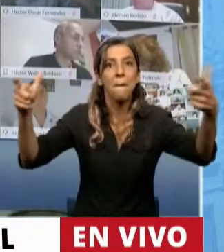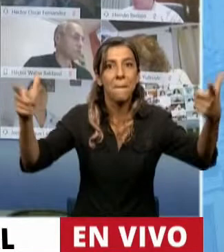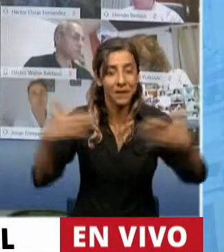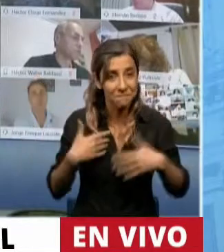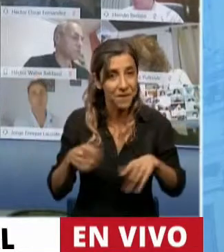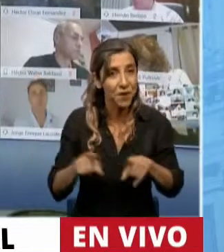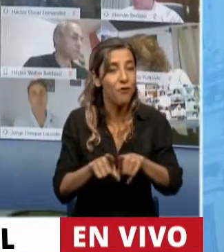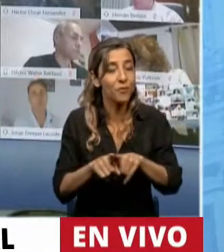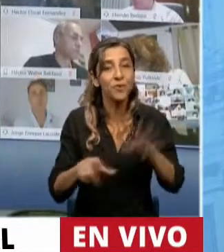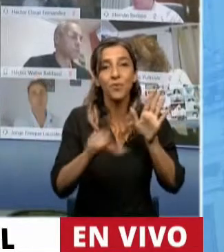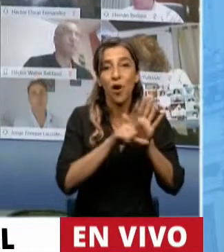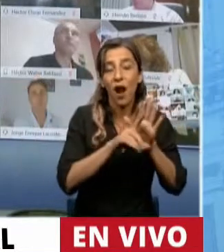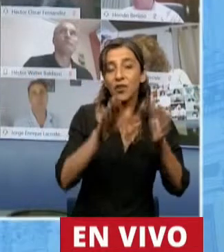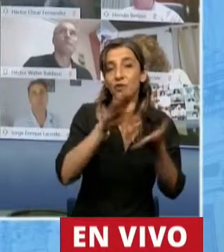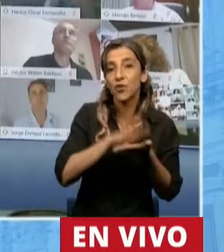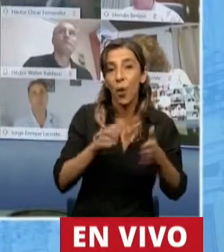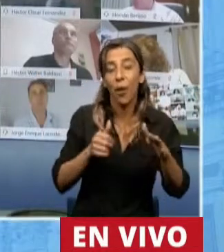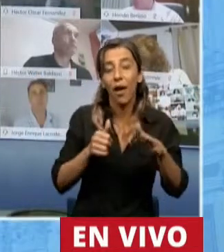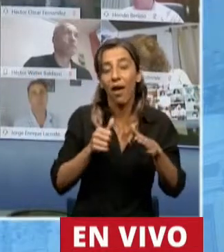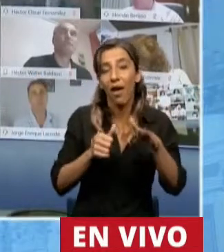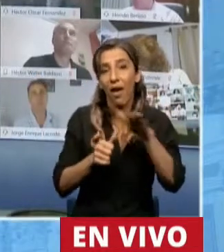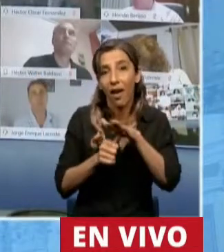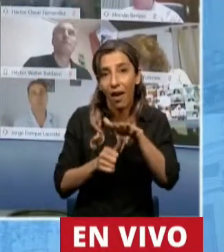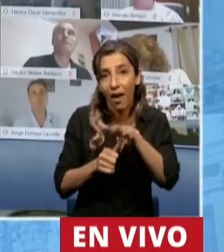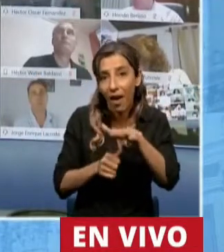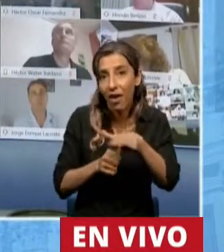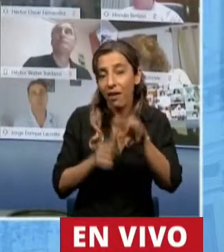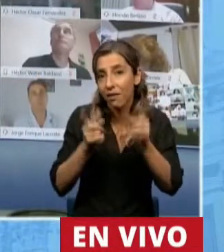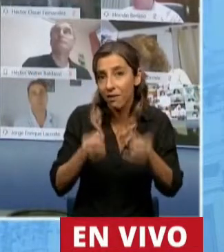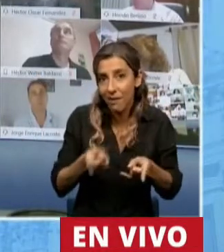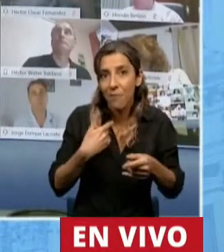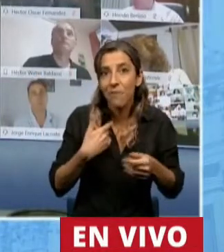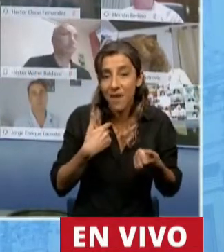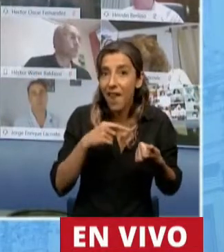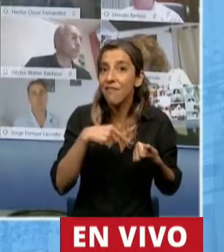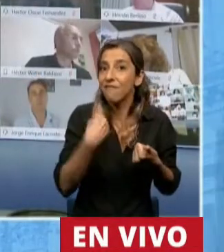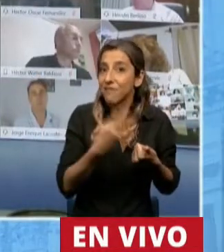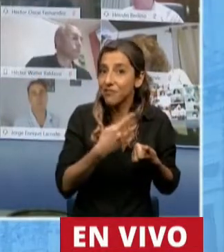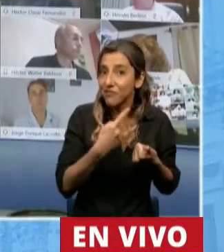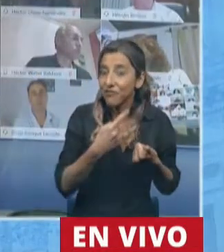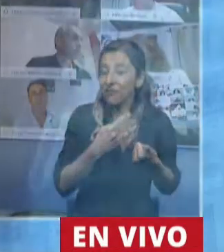diversidades siempre hay que estar construyendo